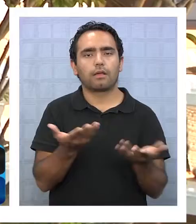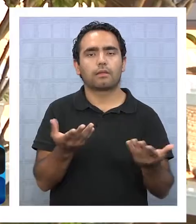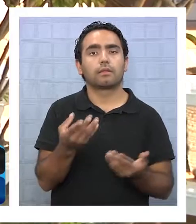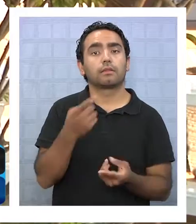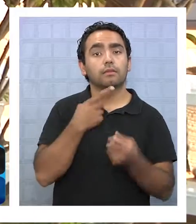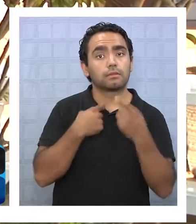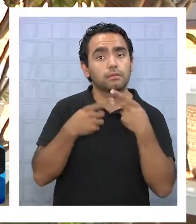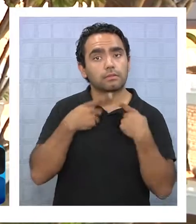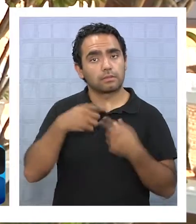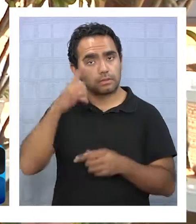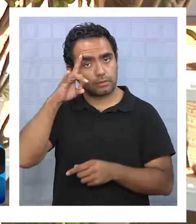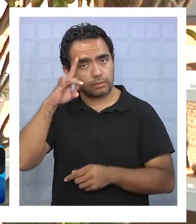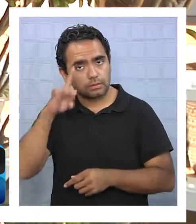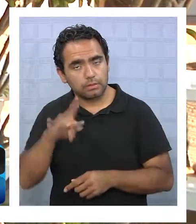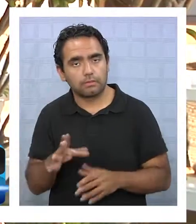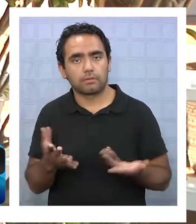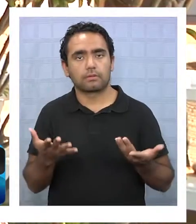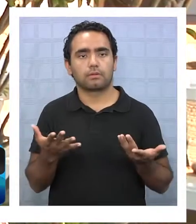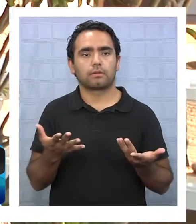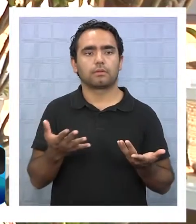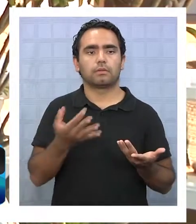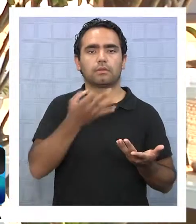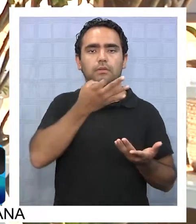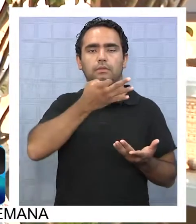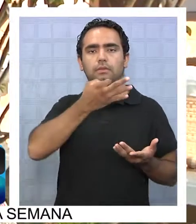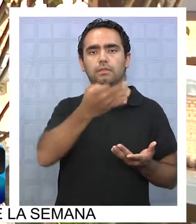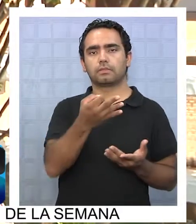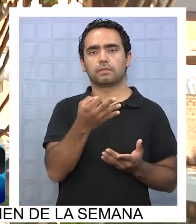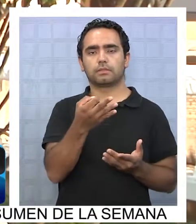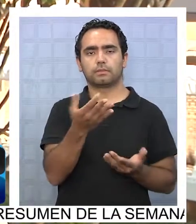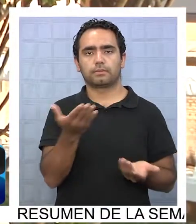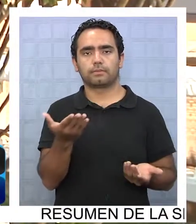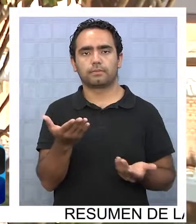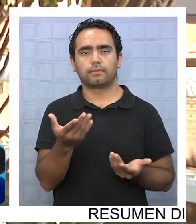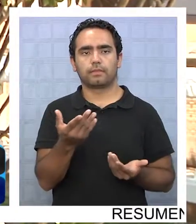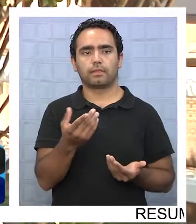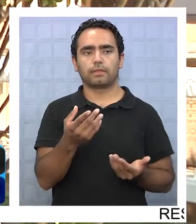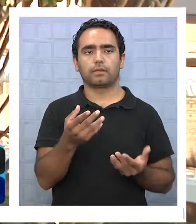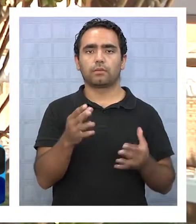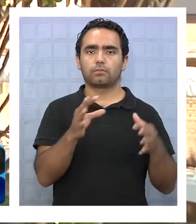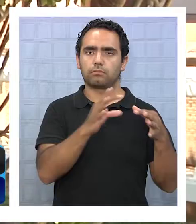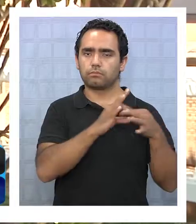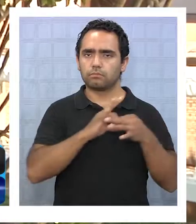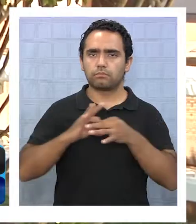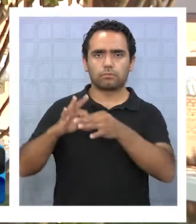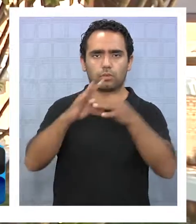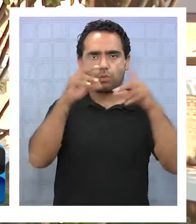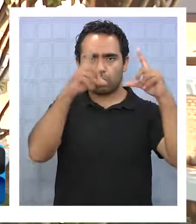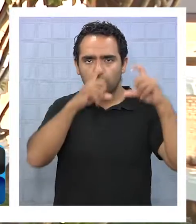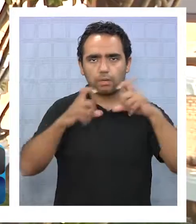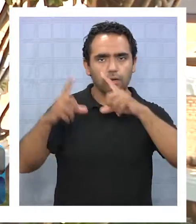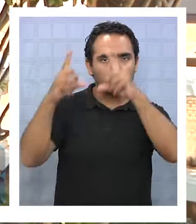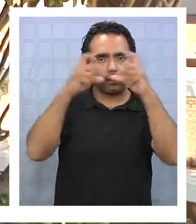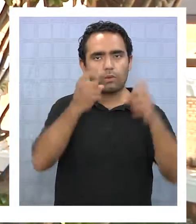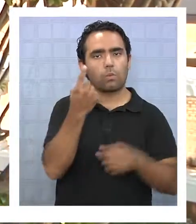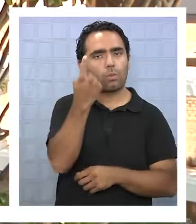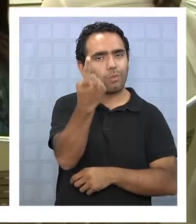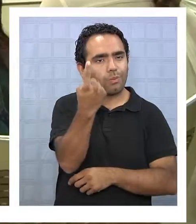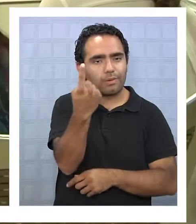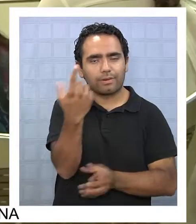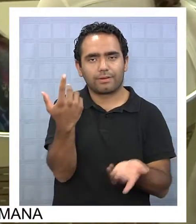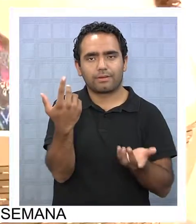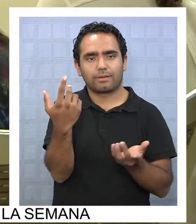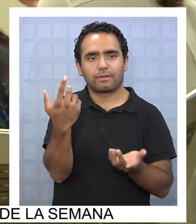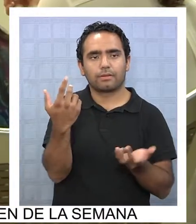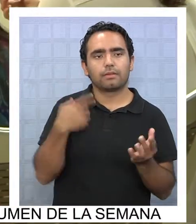interesante saber o decir que realmente hacemos una sola caravana turística al año, que creo que es muy poco,